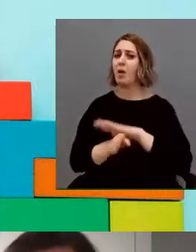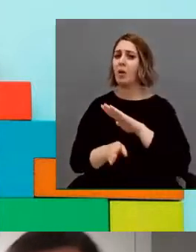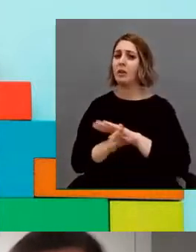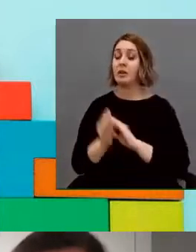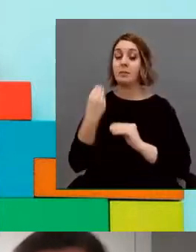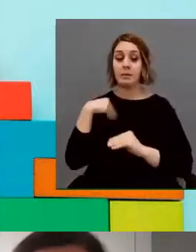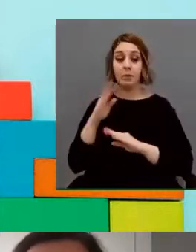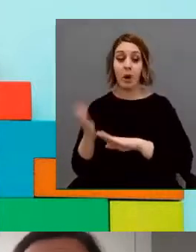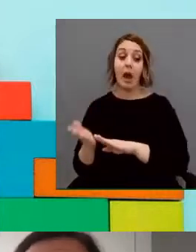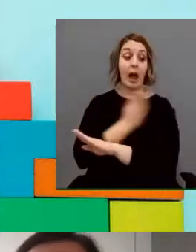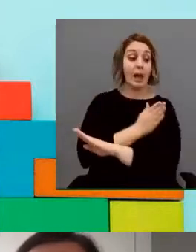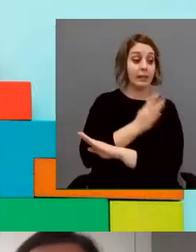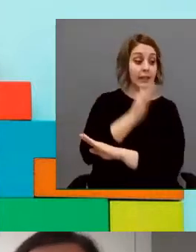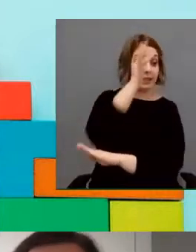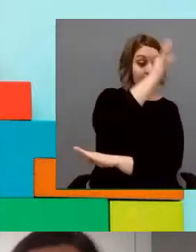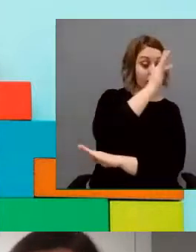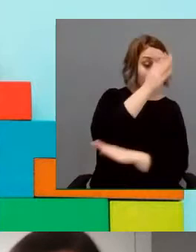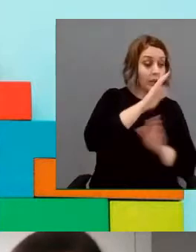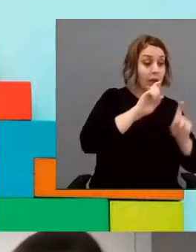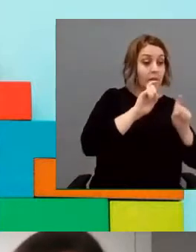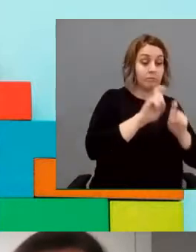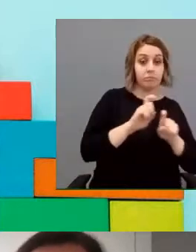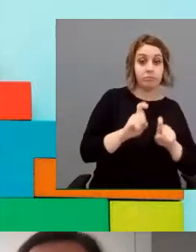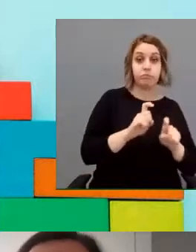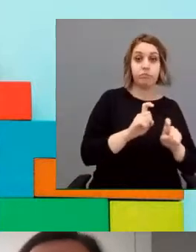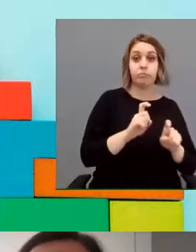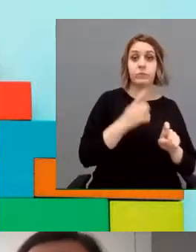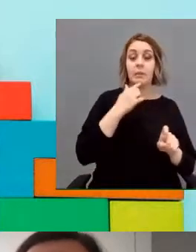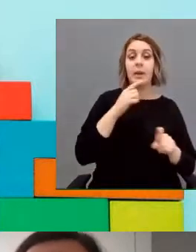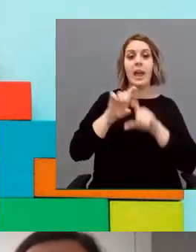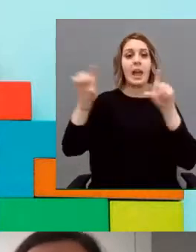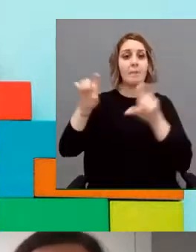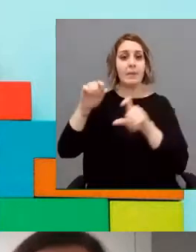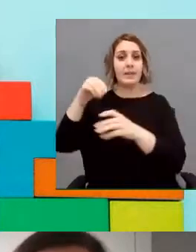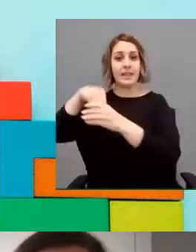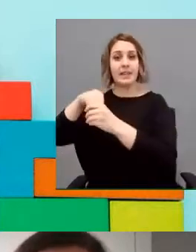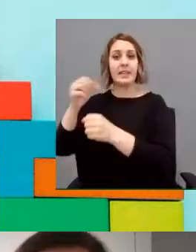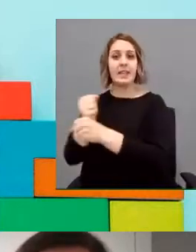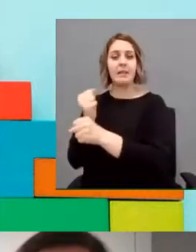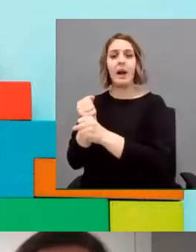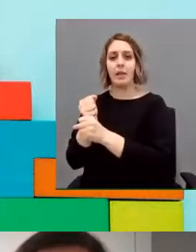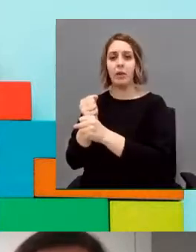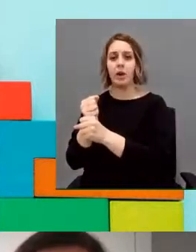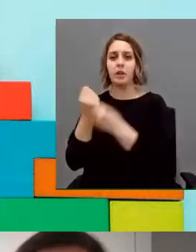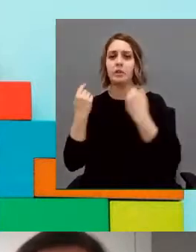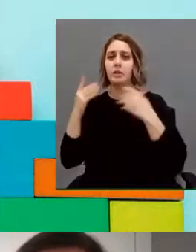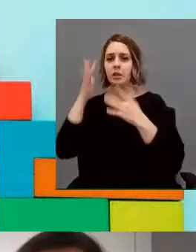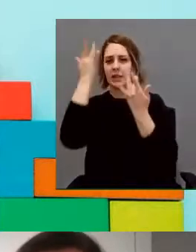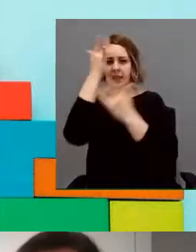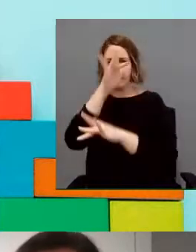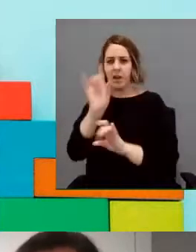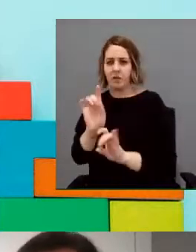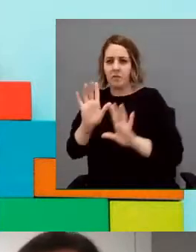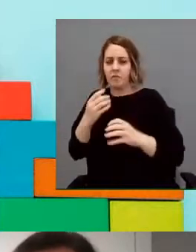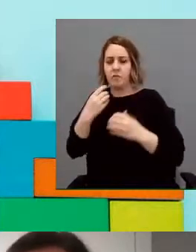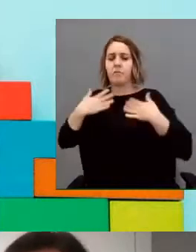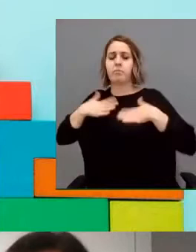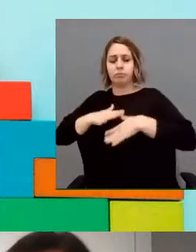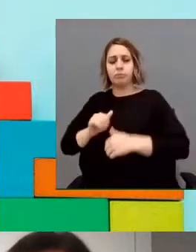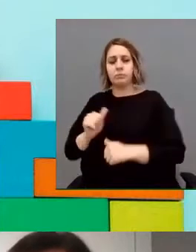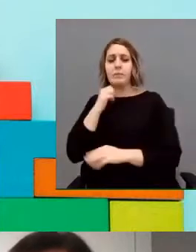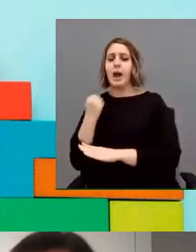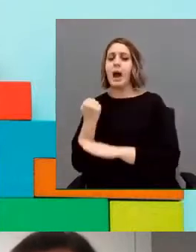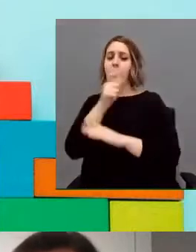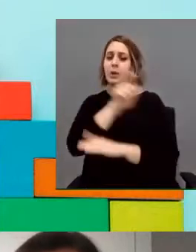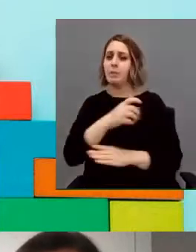las personas que trabajan en estas empresas están muy concienciadas y apoyan y ayudan un montón. Aquí